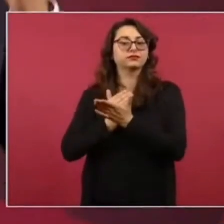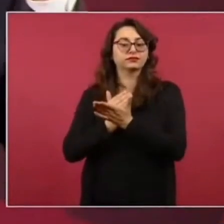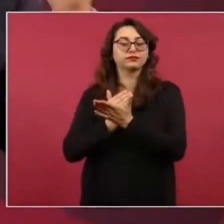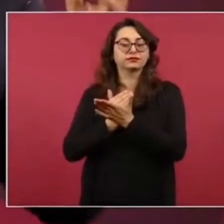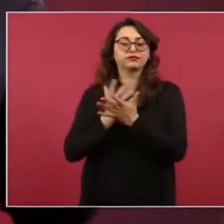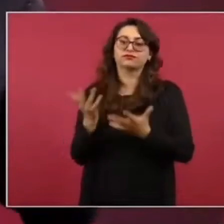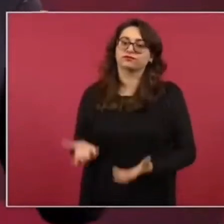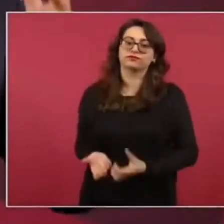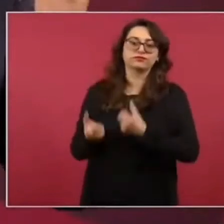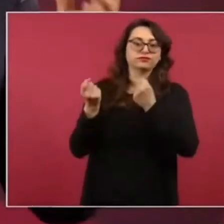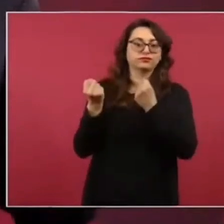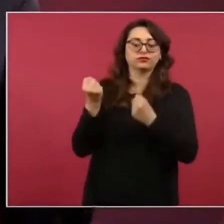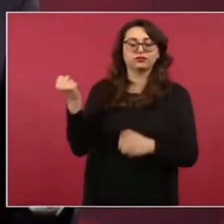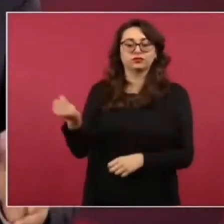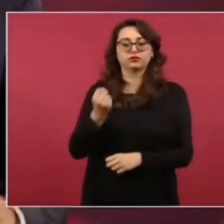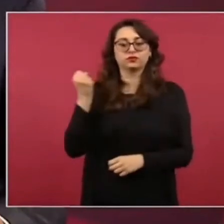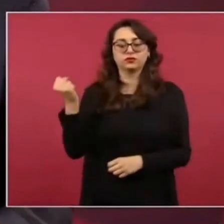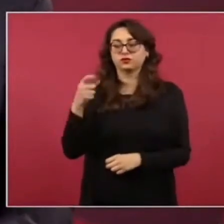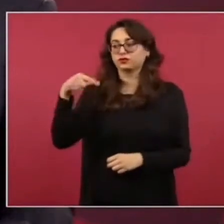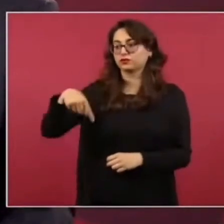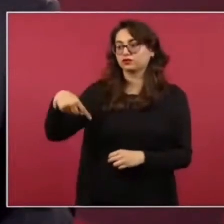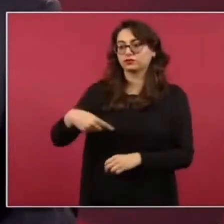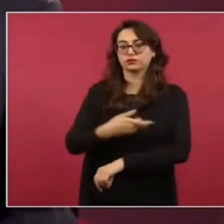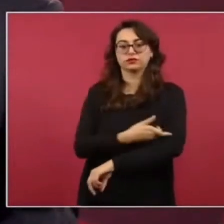nosotros no